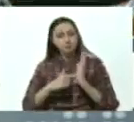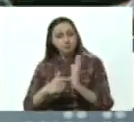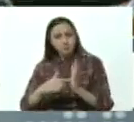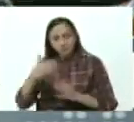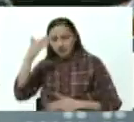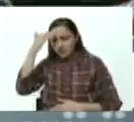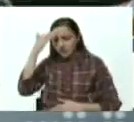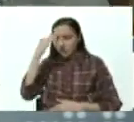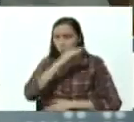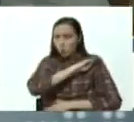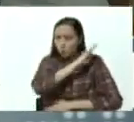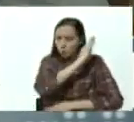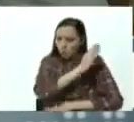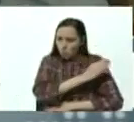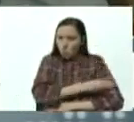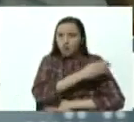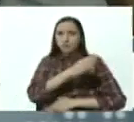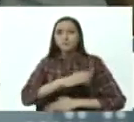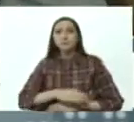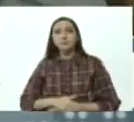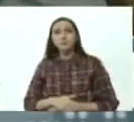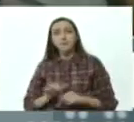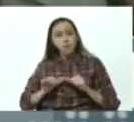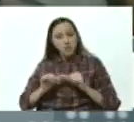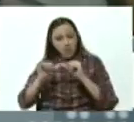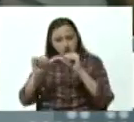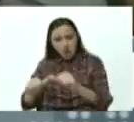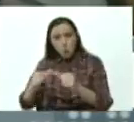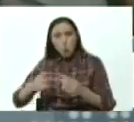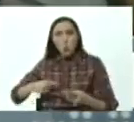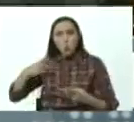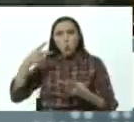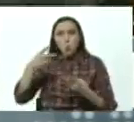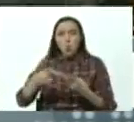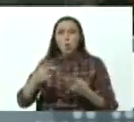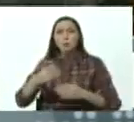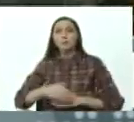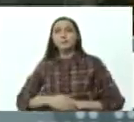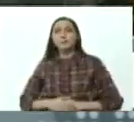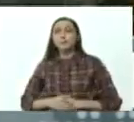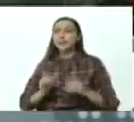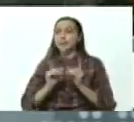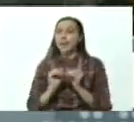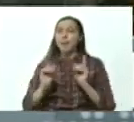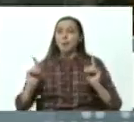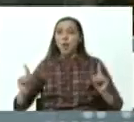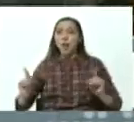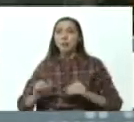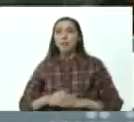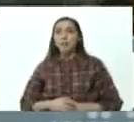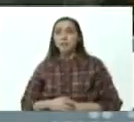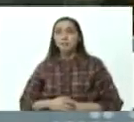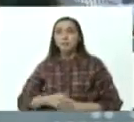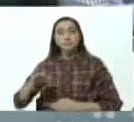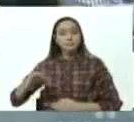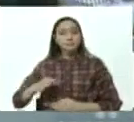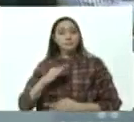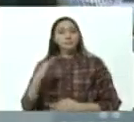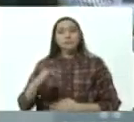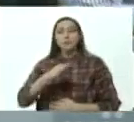con fuerza, con interés, sostener su voluntad democrática, su espíritu